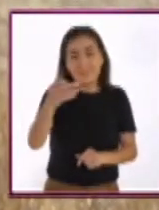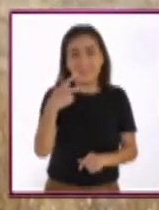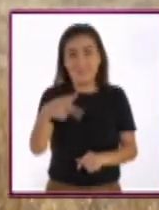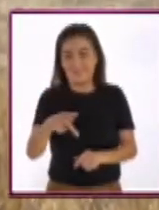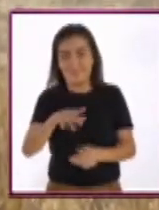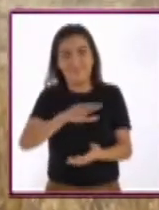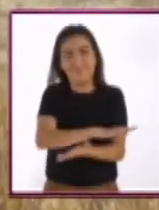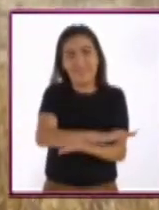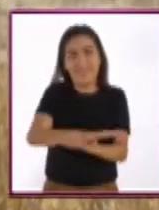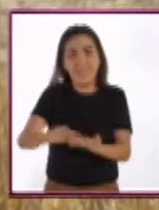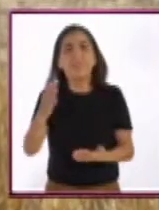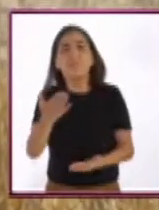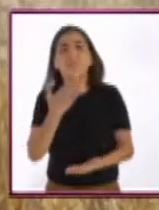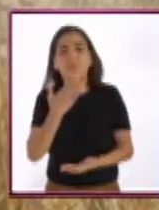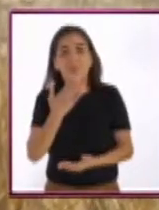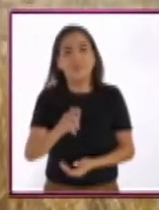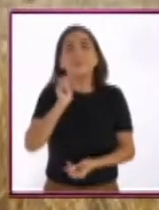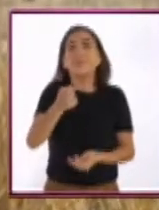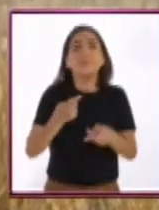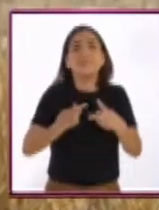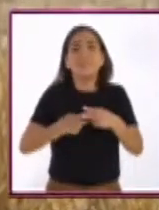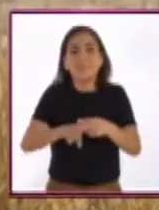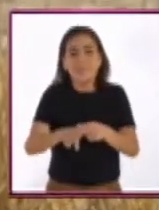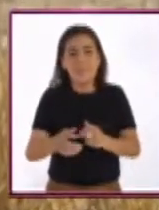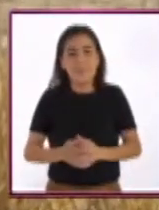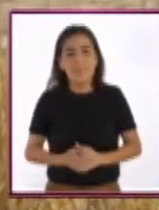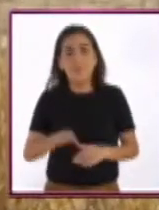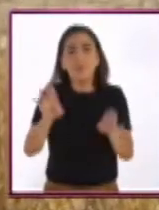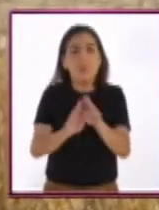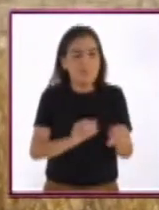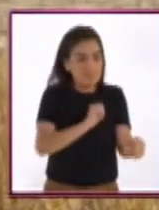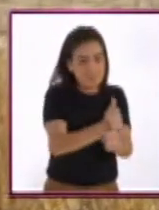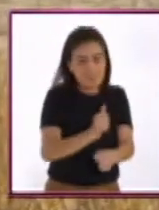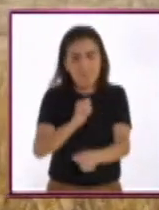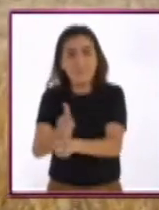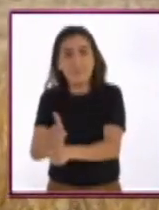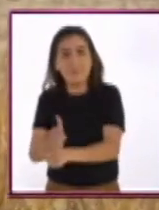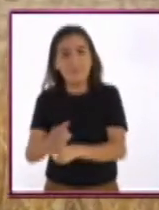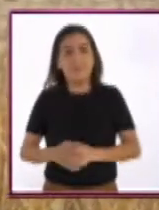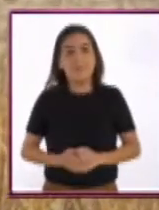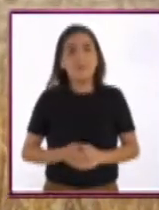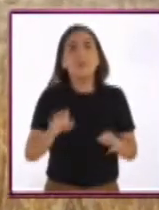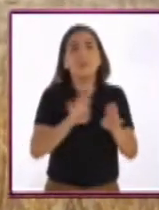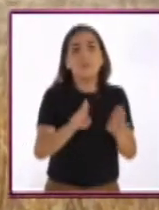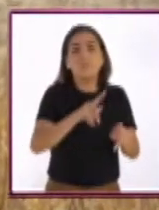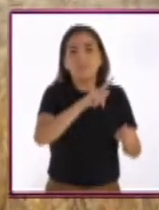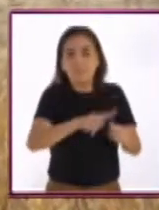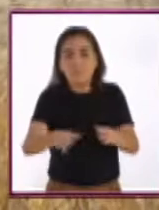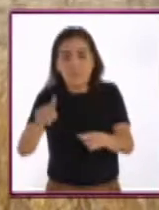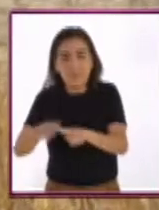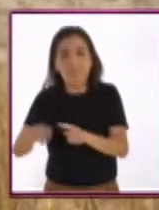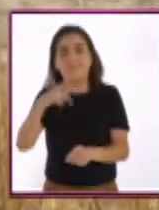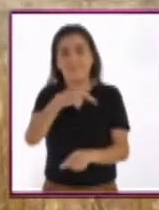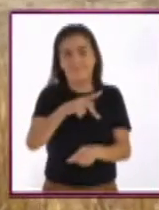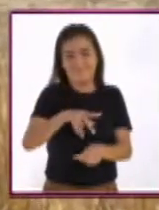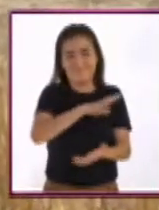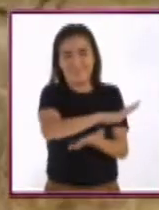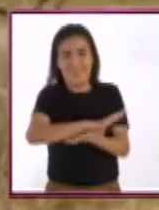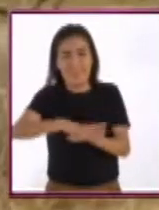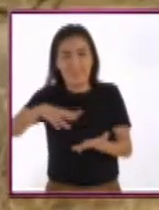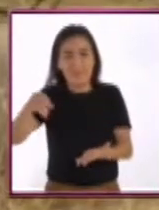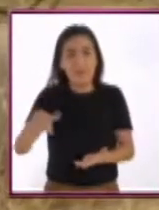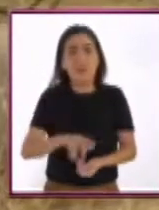después de que se introdujo en el desierto sonorense, empezó a invadir áreas pristinas